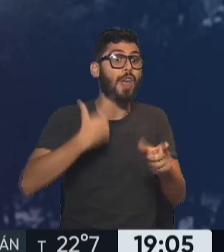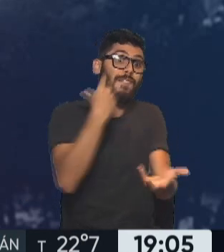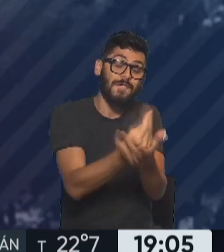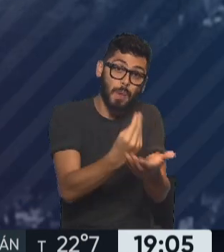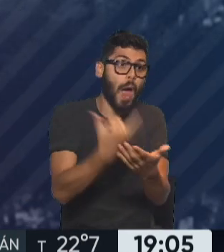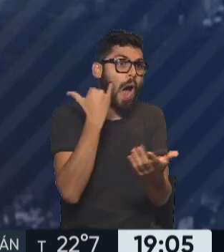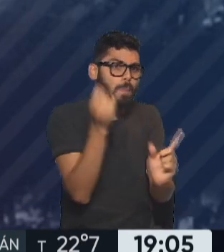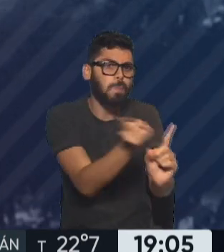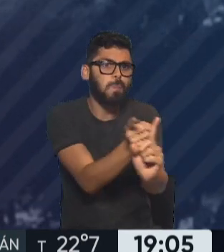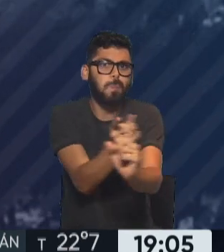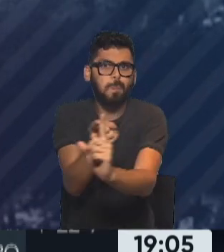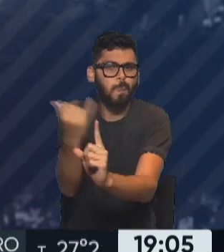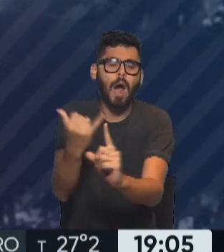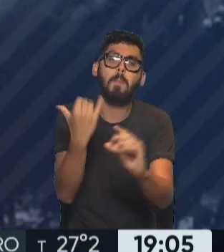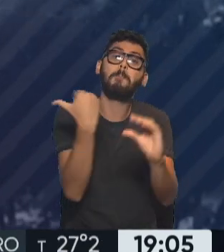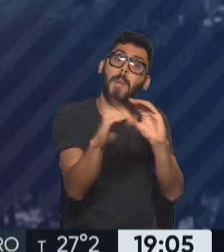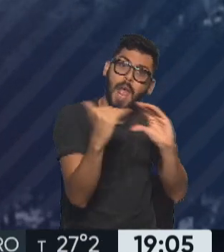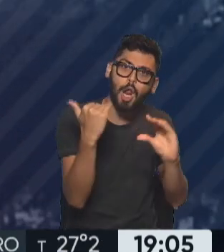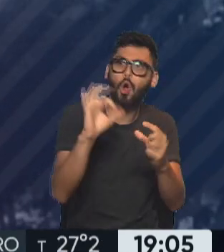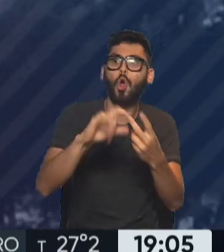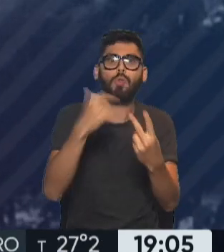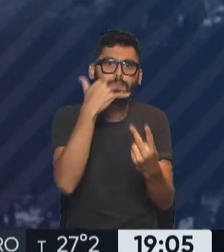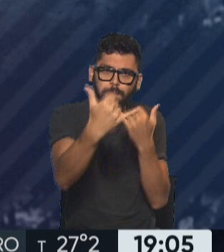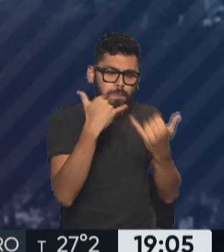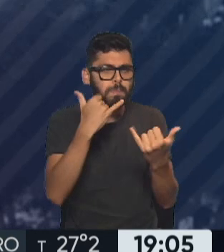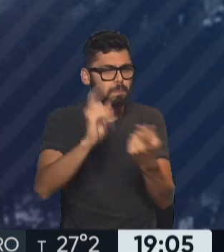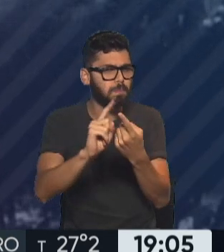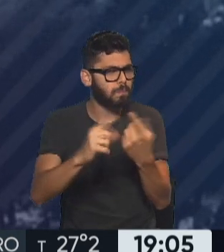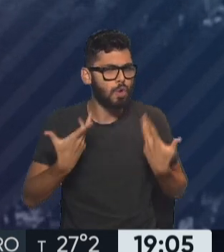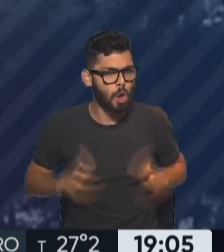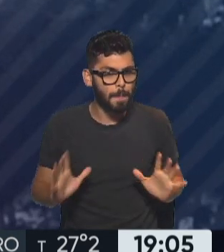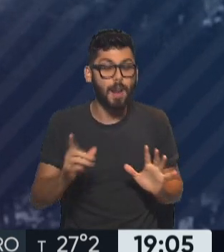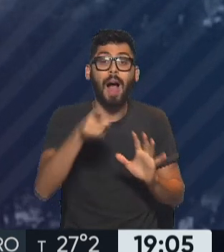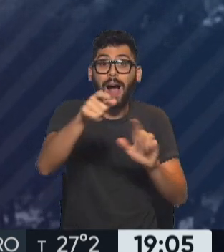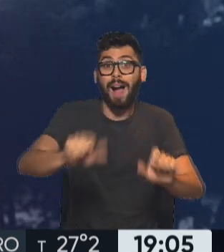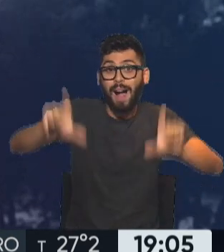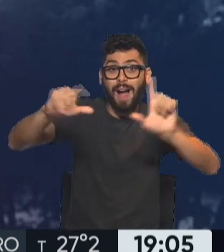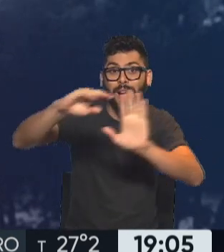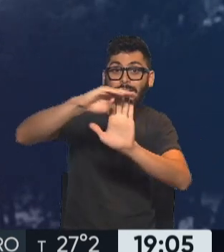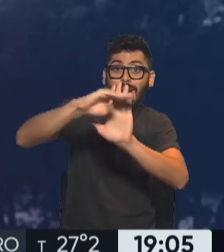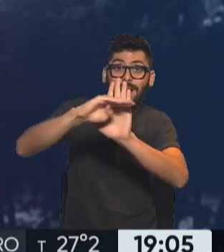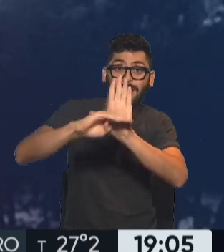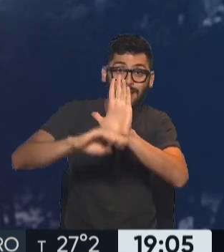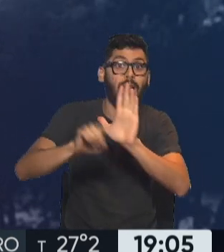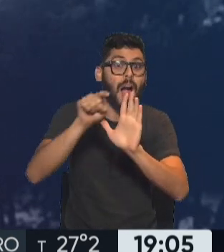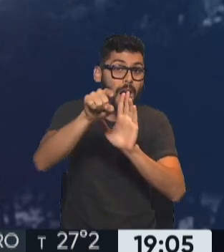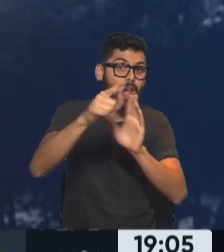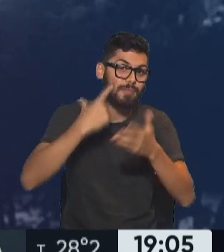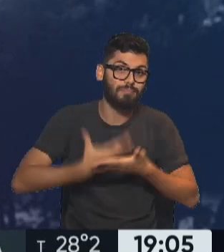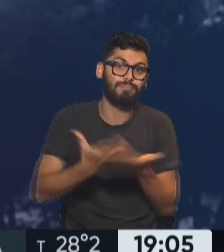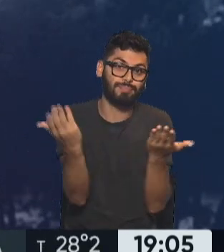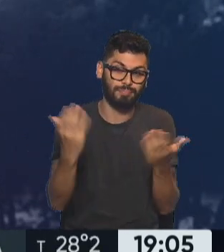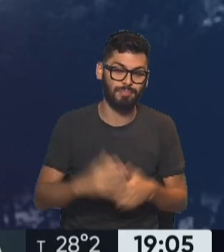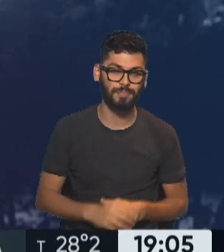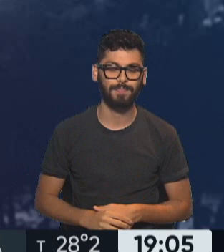Ucrania, tanto por correo electrónico como por teléfono, con estos datos que en este momento están, estamos mostrando en pantalla. ¡Gracias!